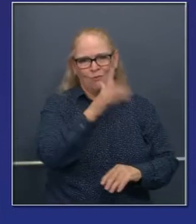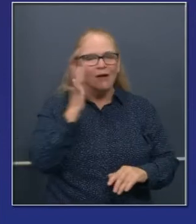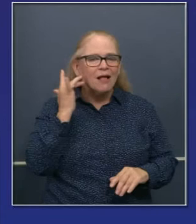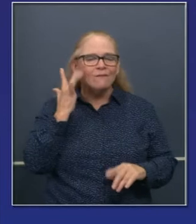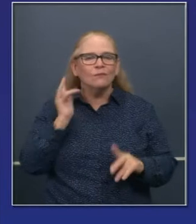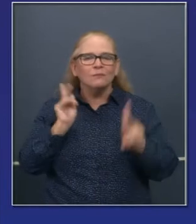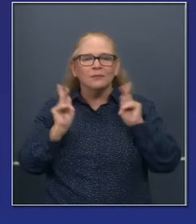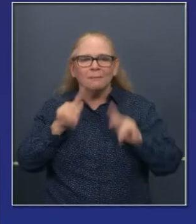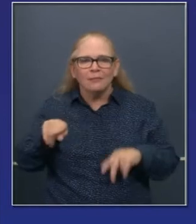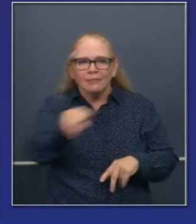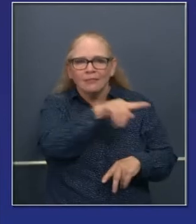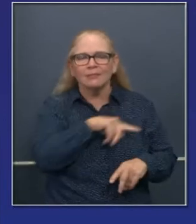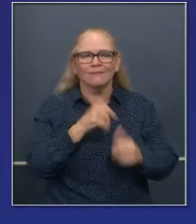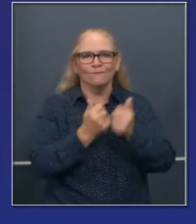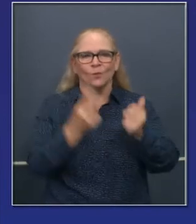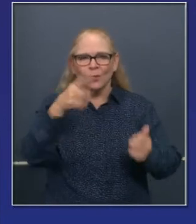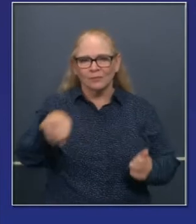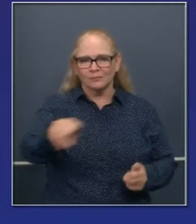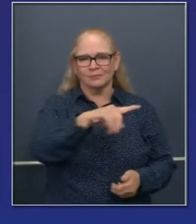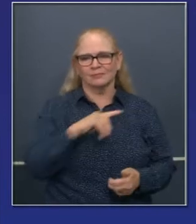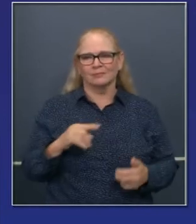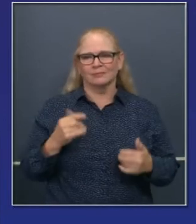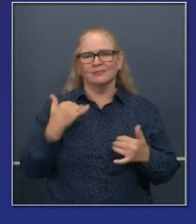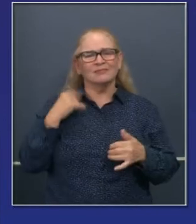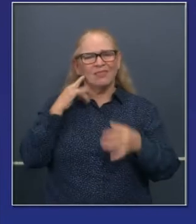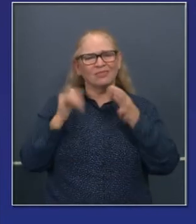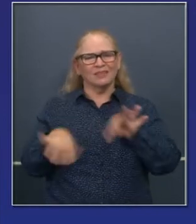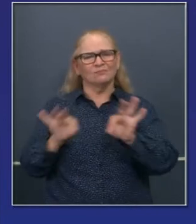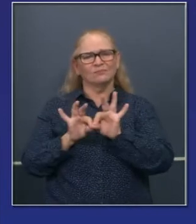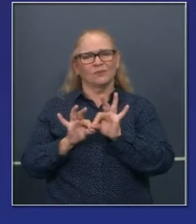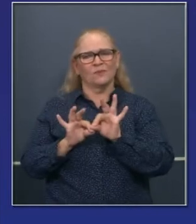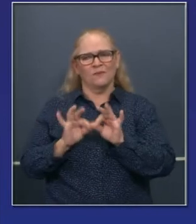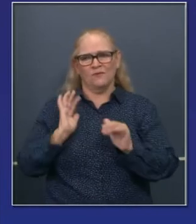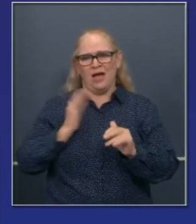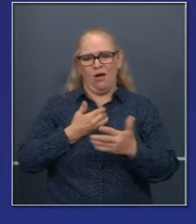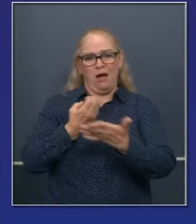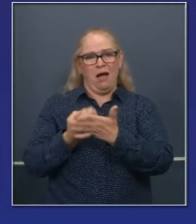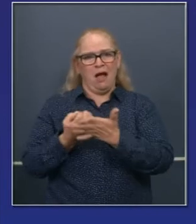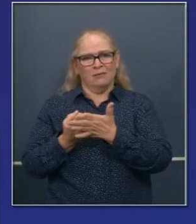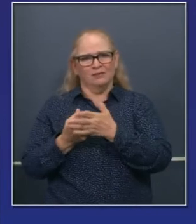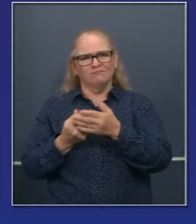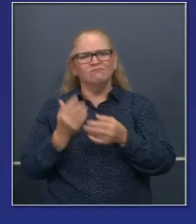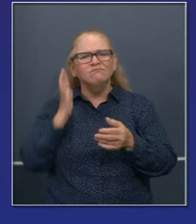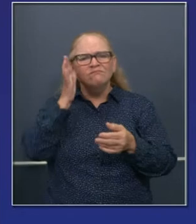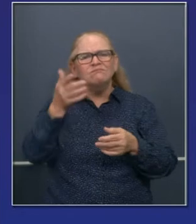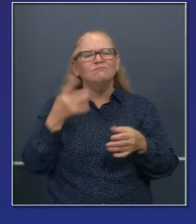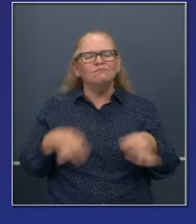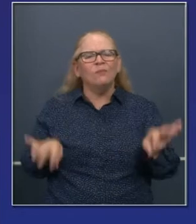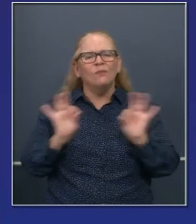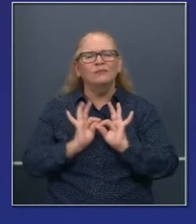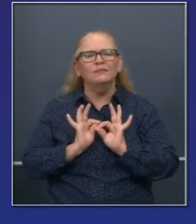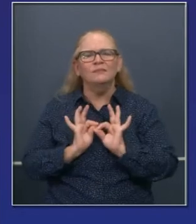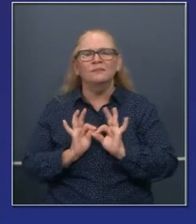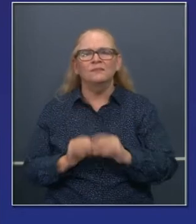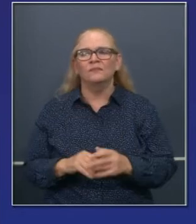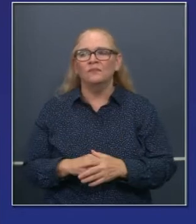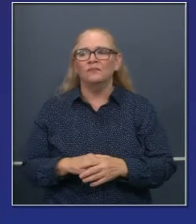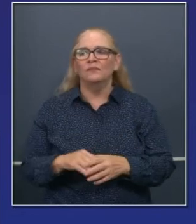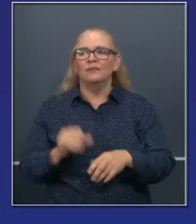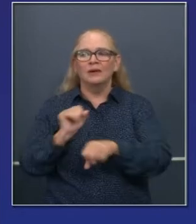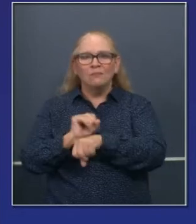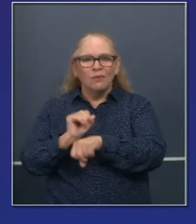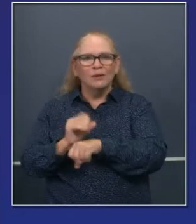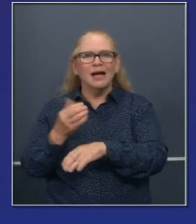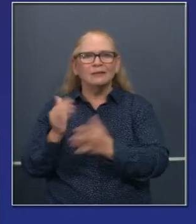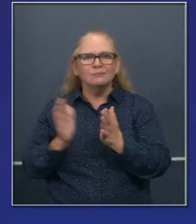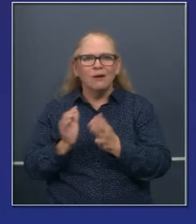efectivos. Eso lo incluí porque creo que es una fundación y creemos que es importante en nuestro futuro económico y en nuestra fuerza laboral también.